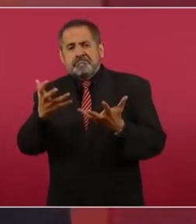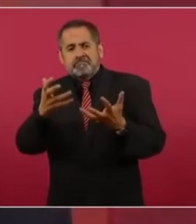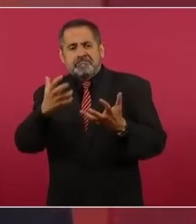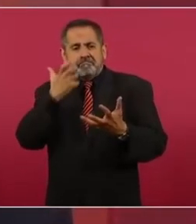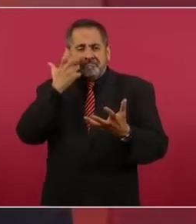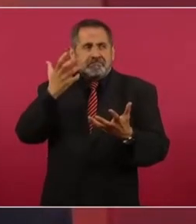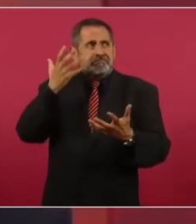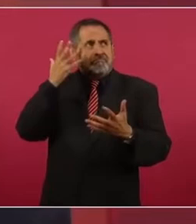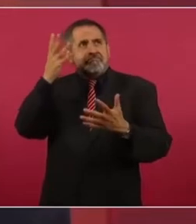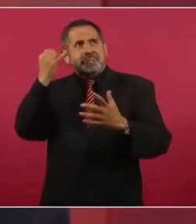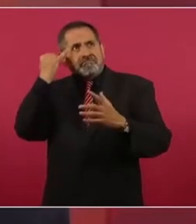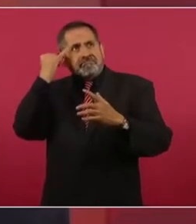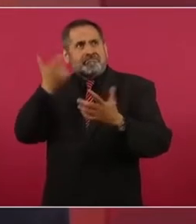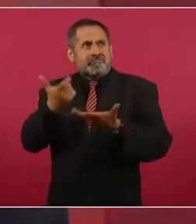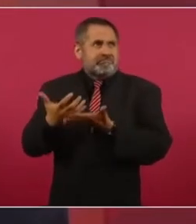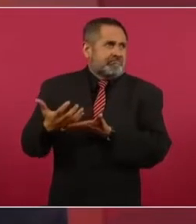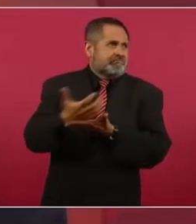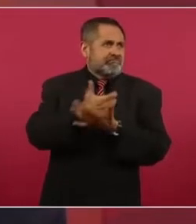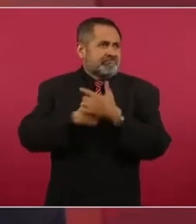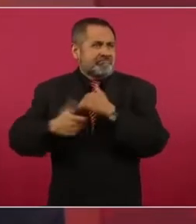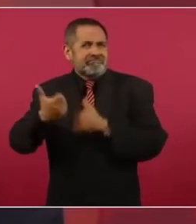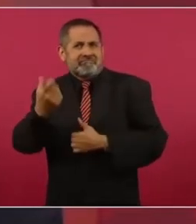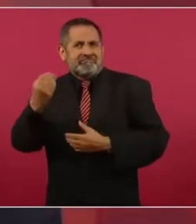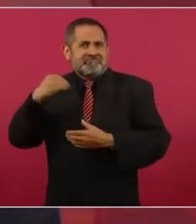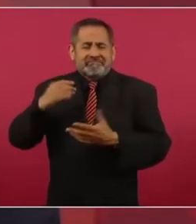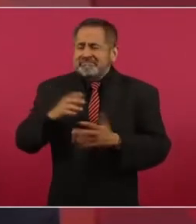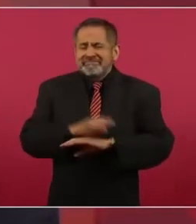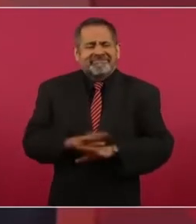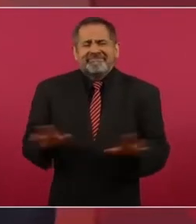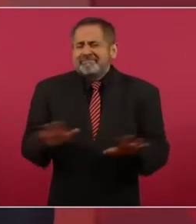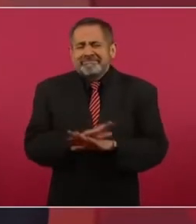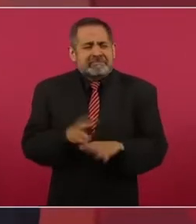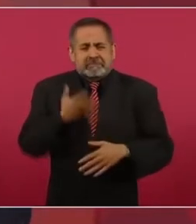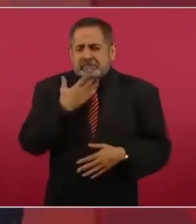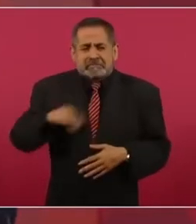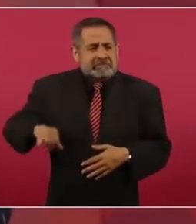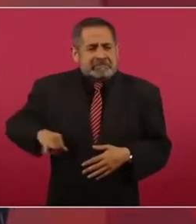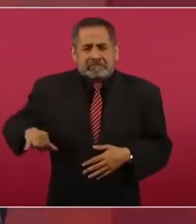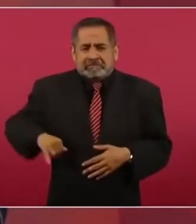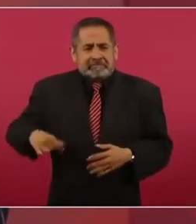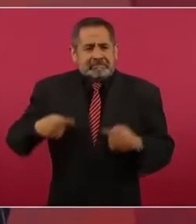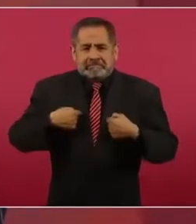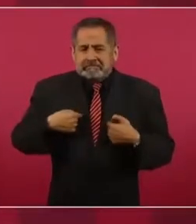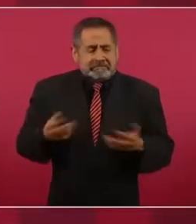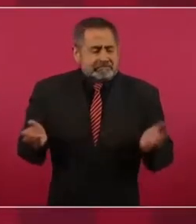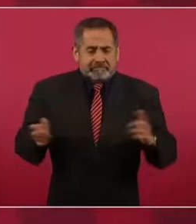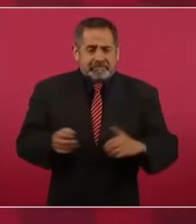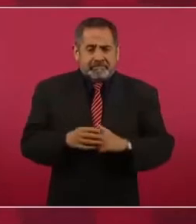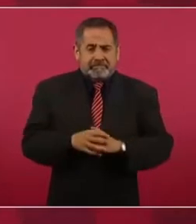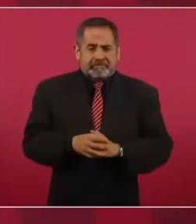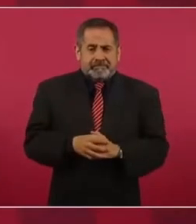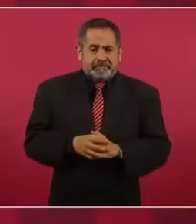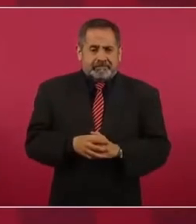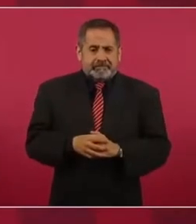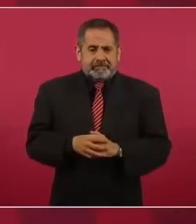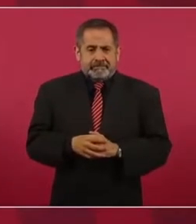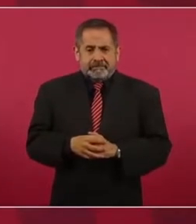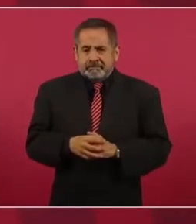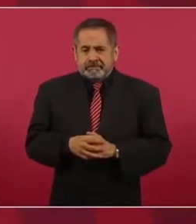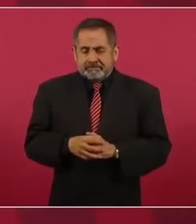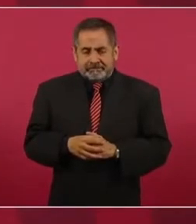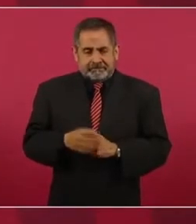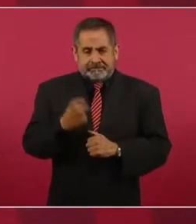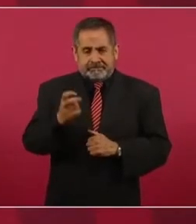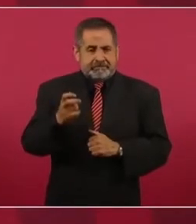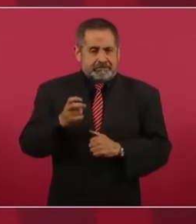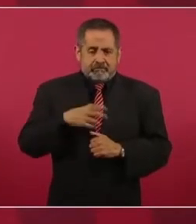y también por eso no